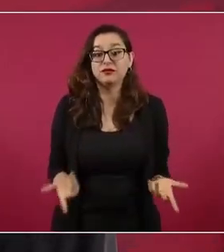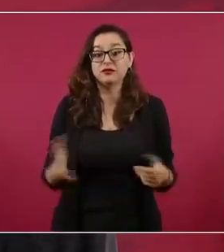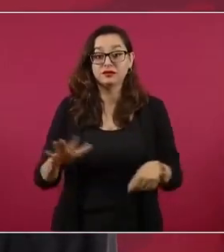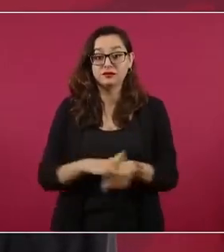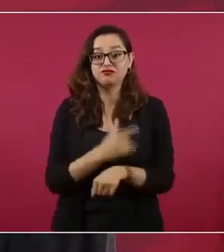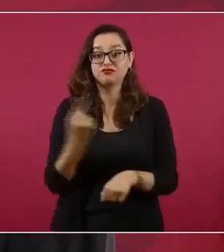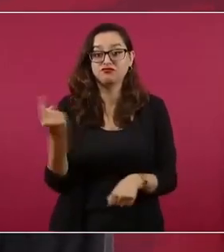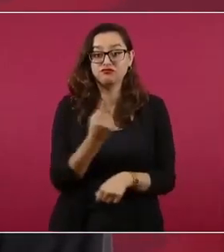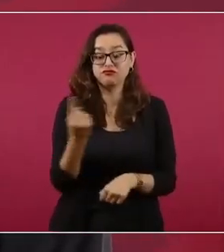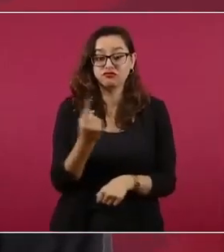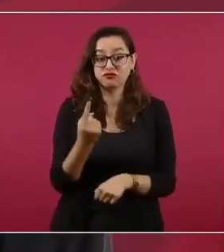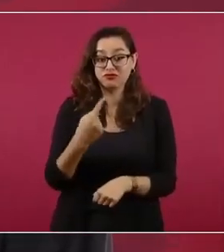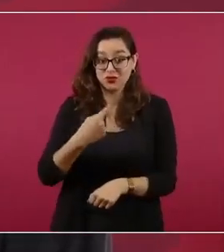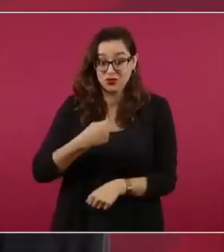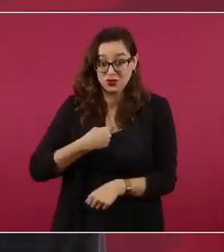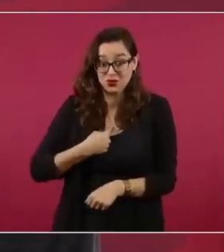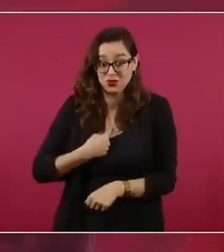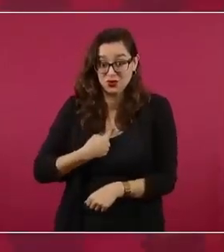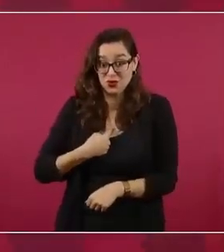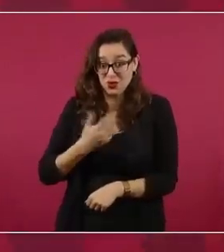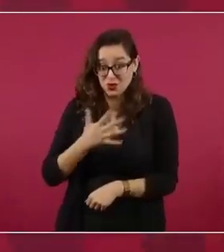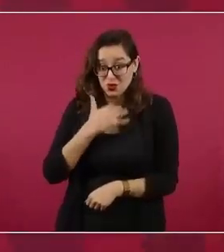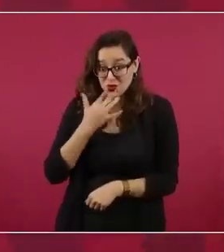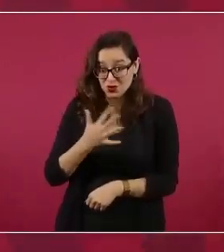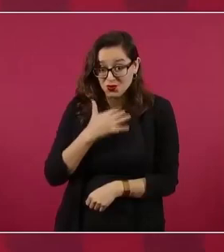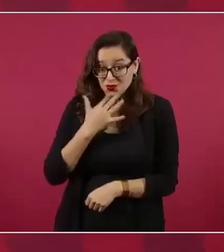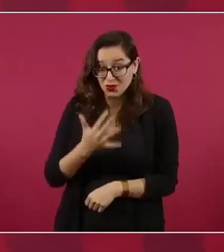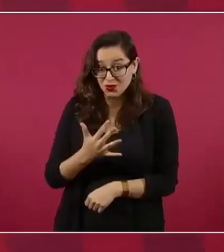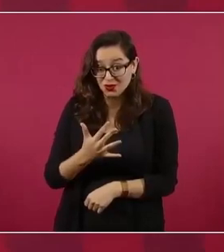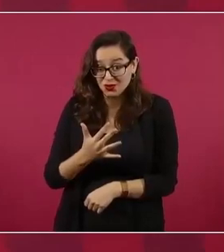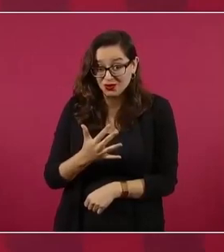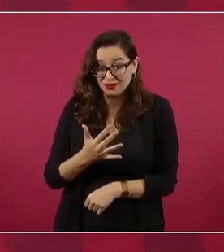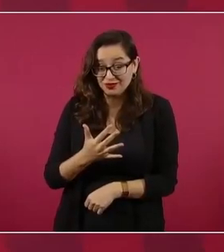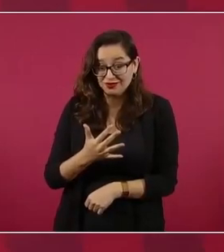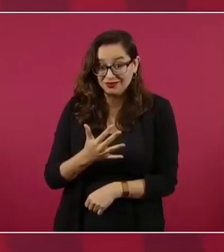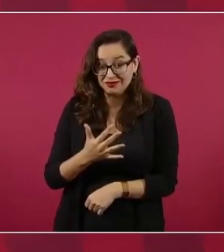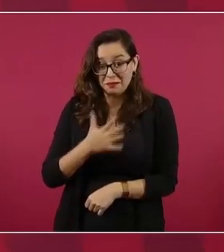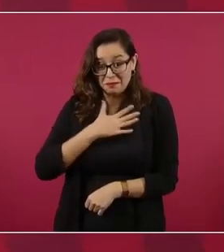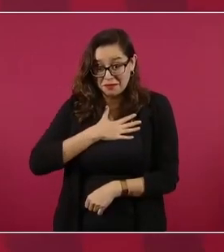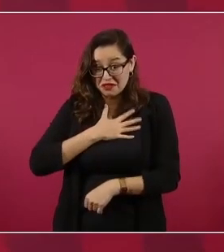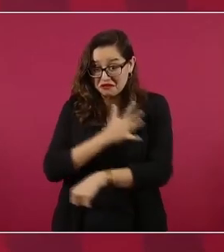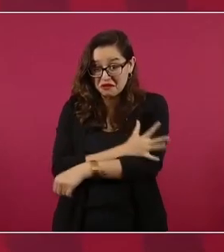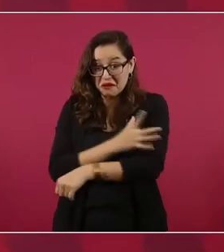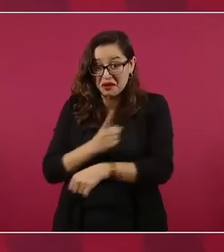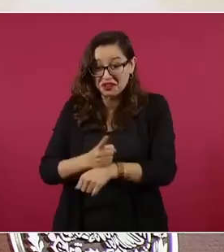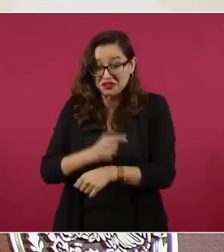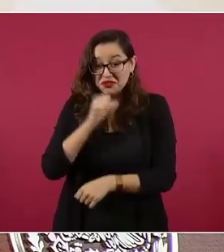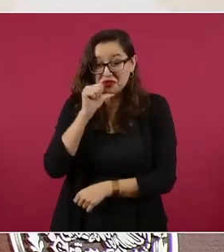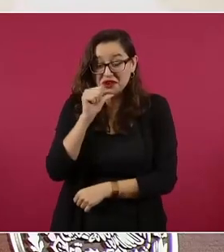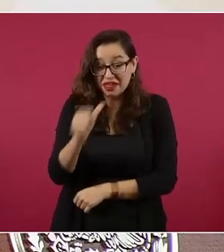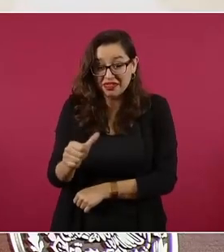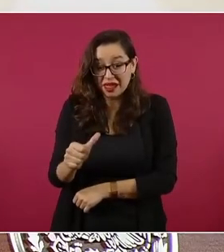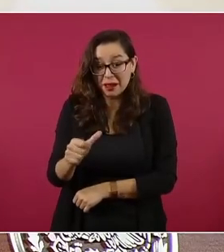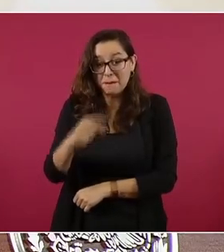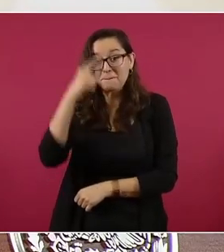en entredicho, mi honestidad, que es lo que estimo más importante en mi vida. Yo también.